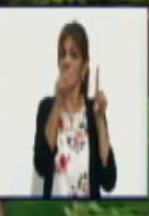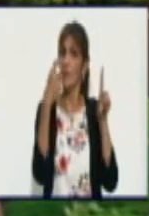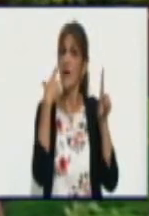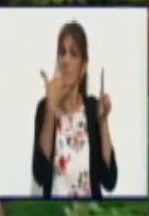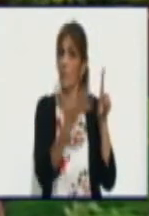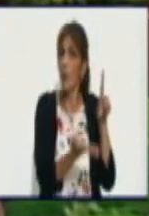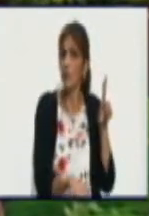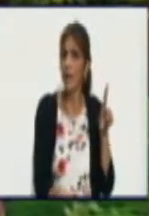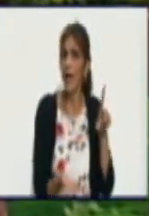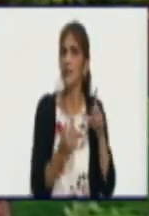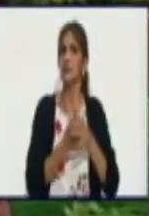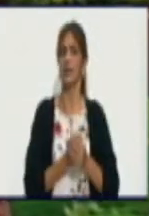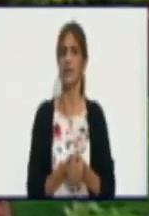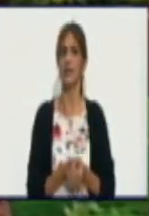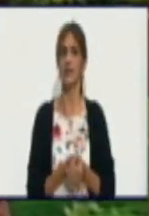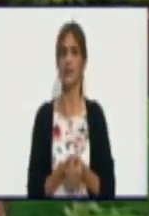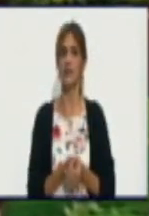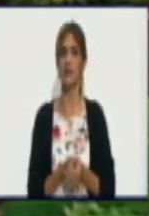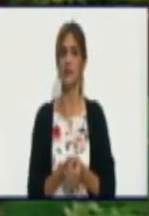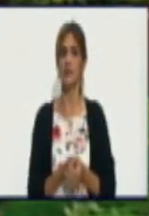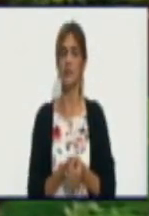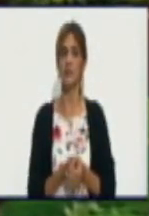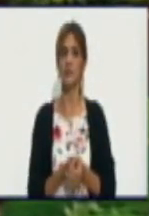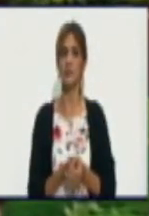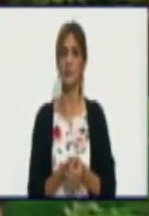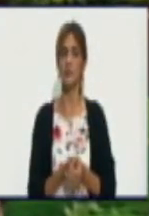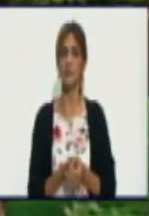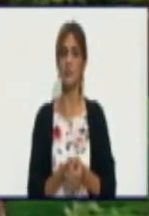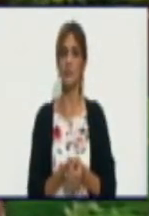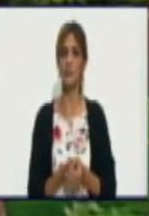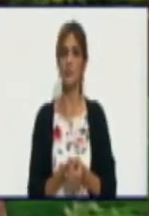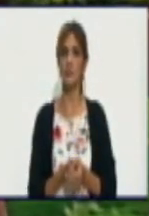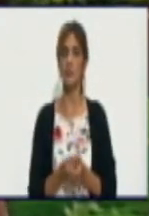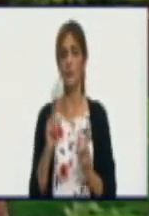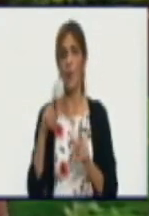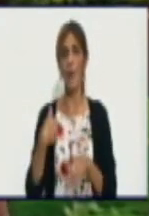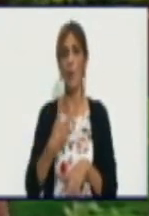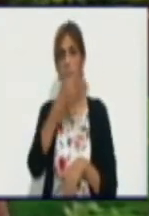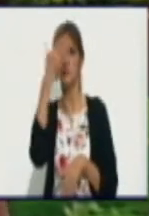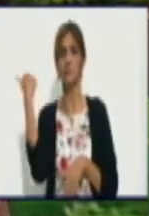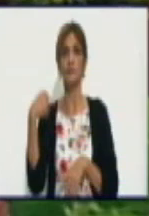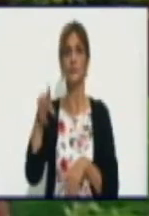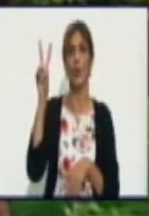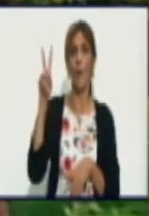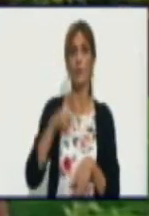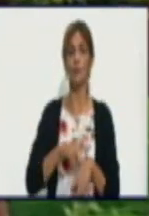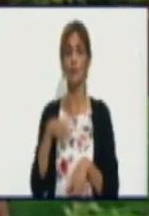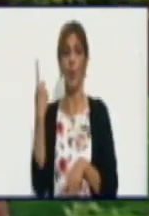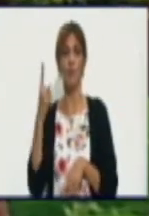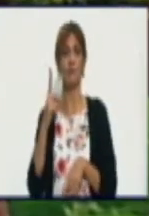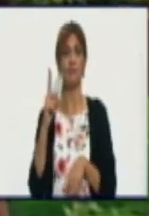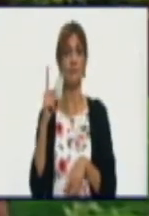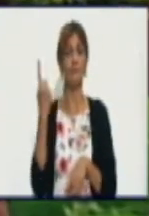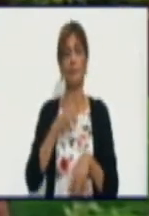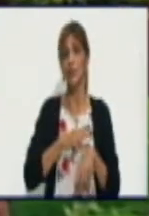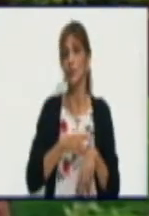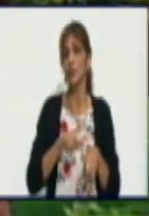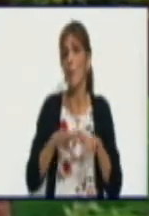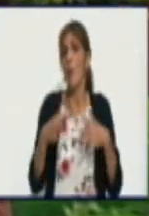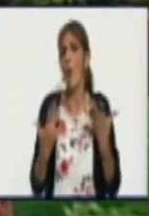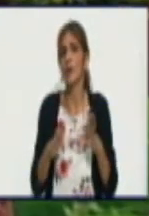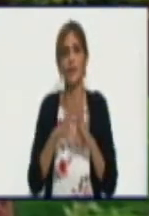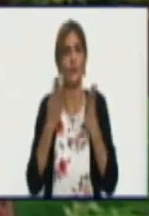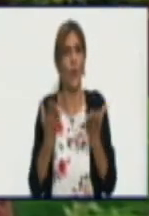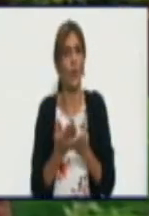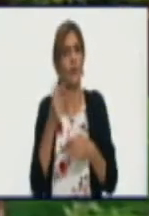temáticas por la importancia que tiene el tema no vamos a minimizarlo en dos minutos o en un minuto porque además todo esto tiene